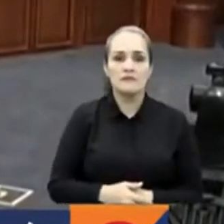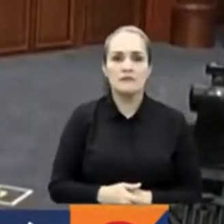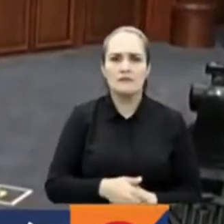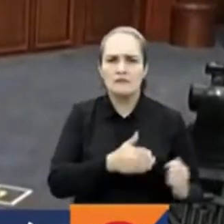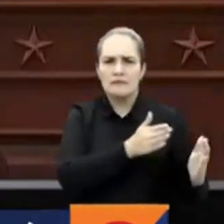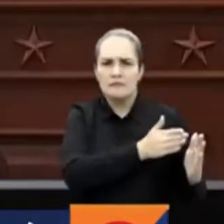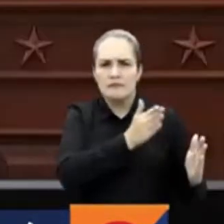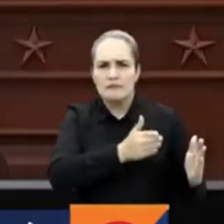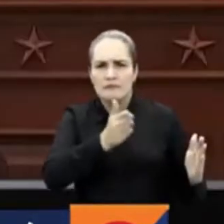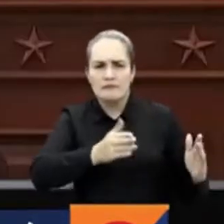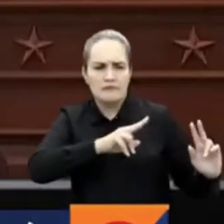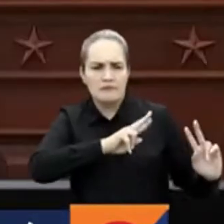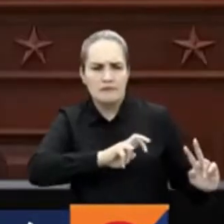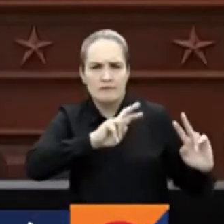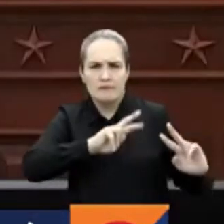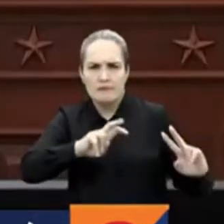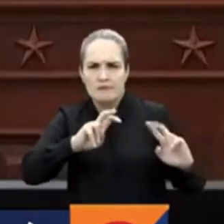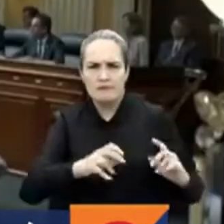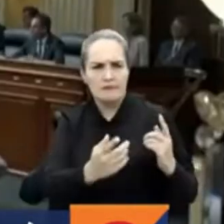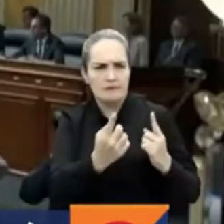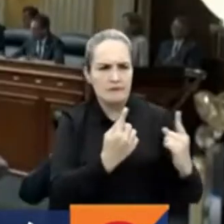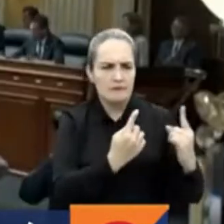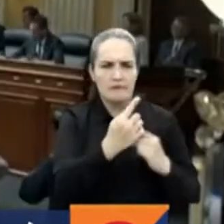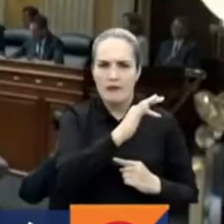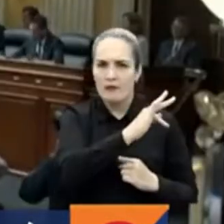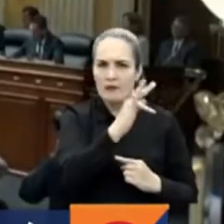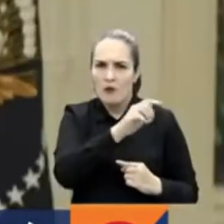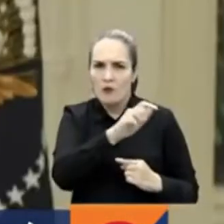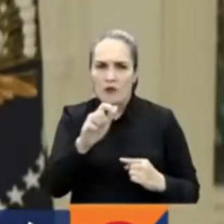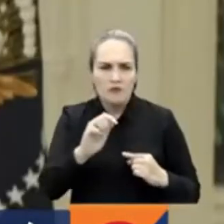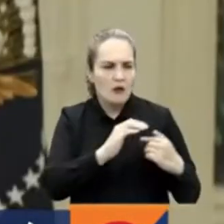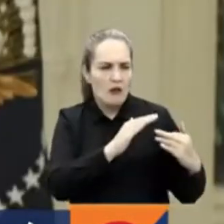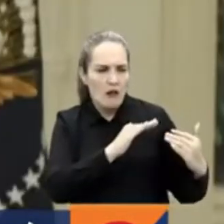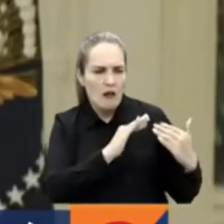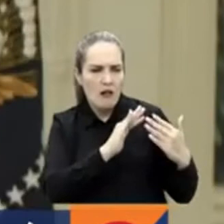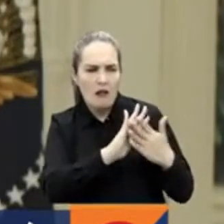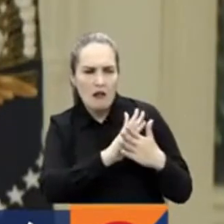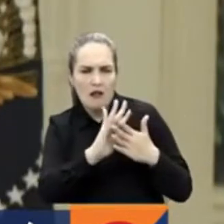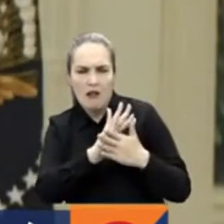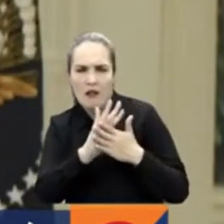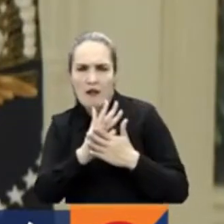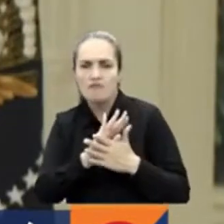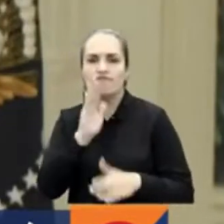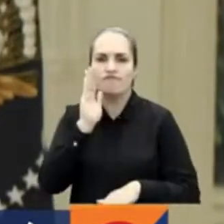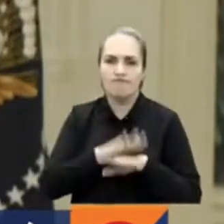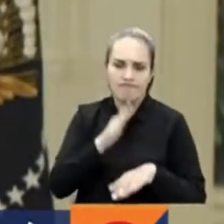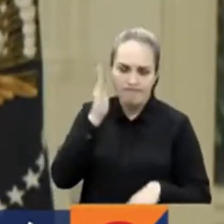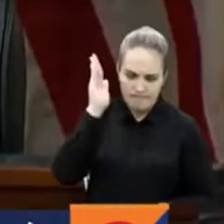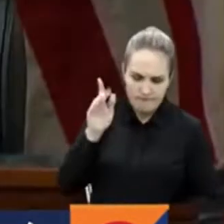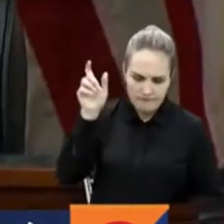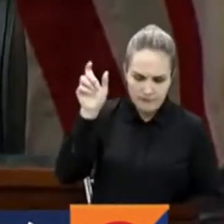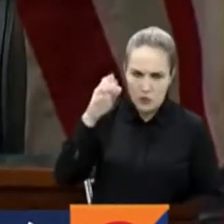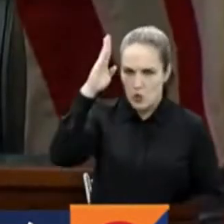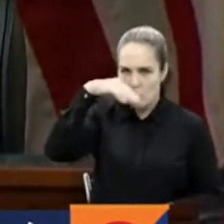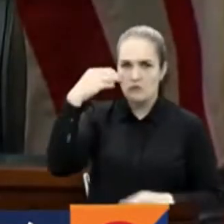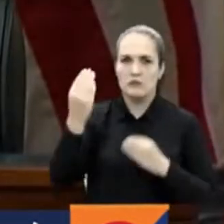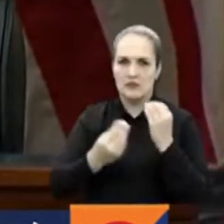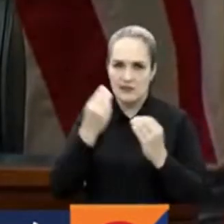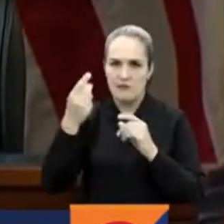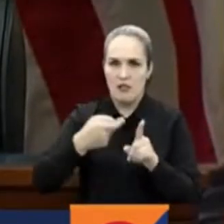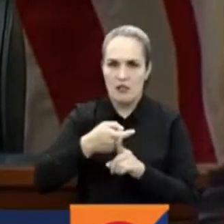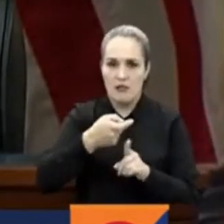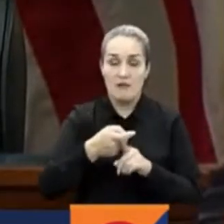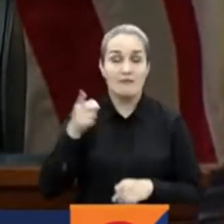meses de trabajo y semanas de audiencias llegaron al mismo punto de partida, responsabilizar al propio Trump del ataque. Donald Trump